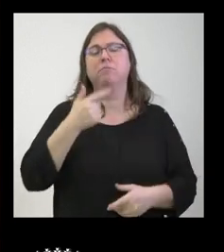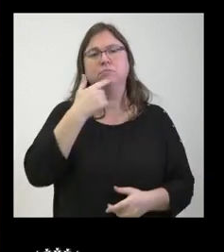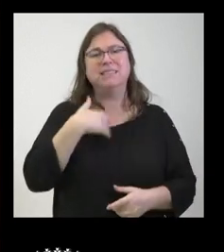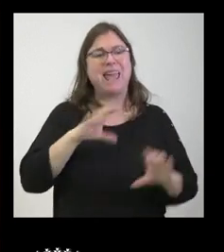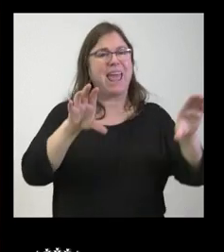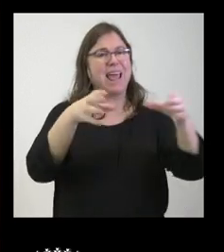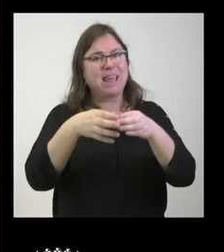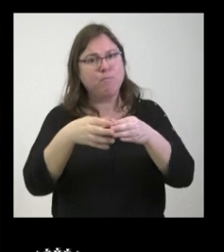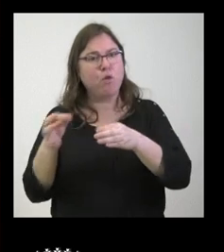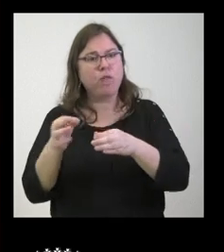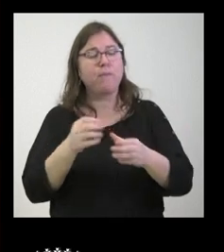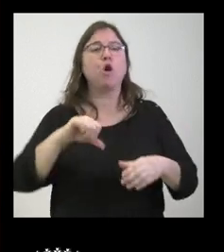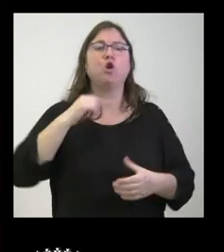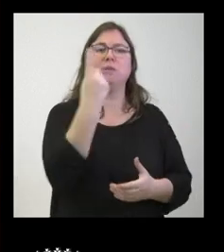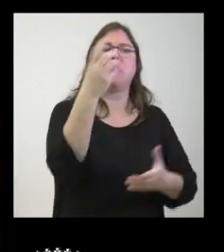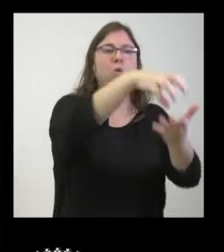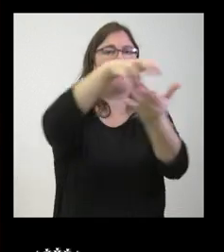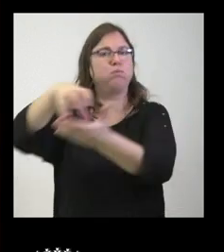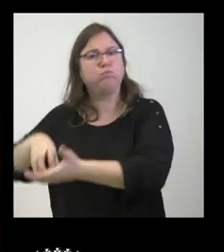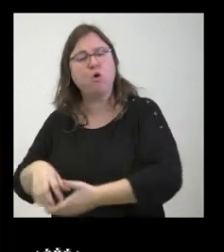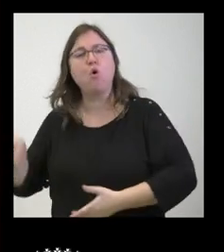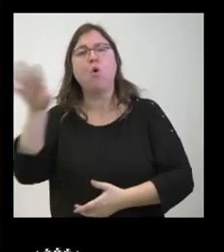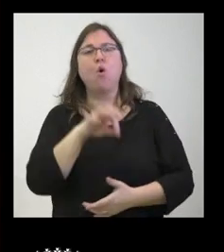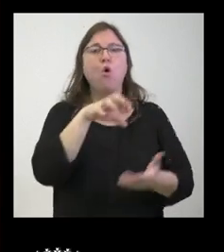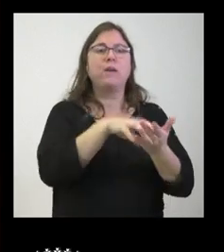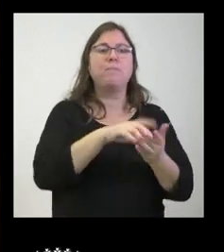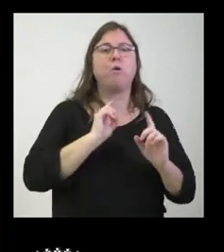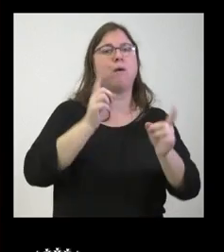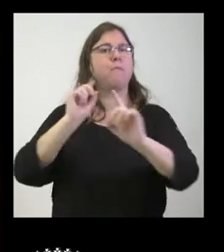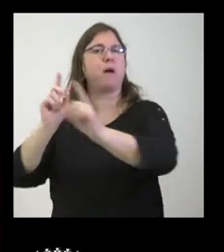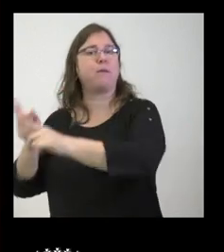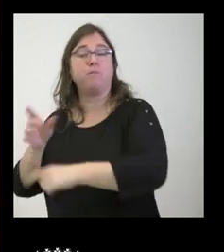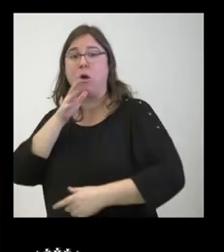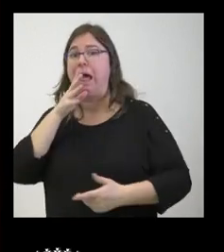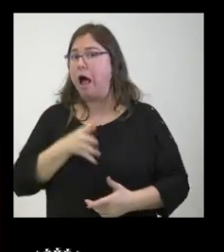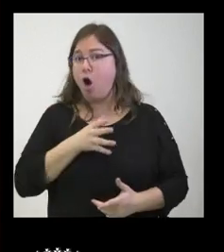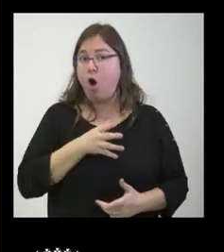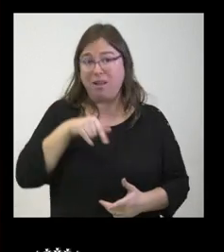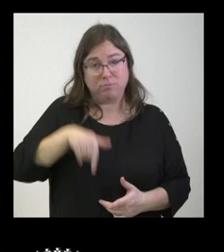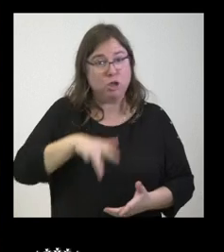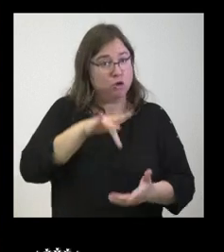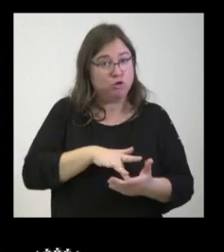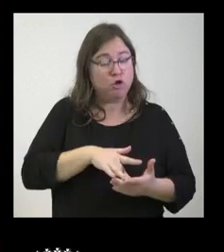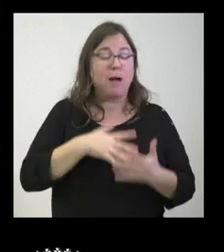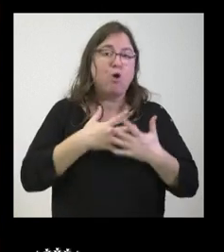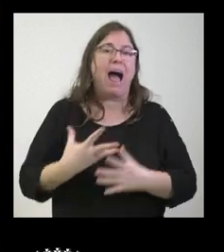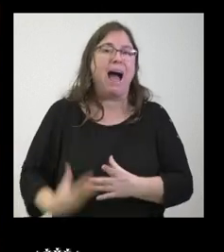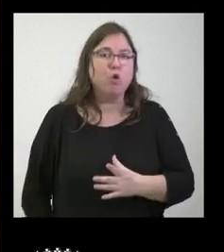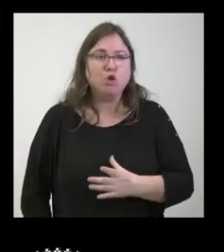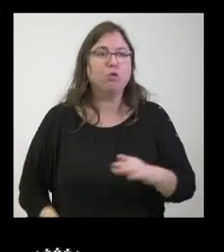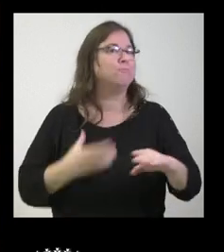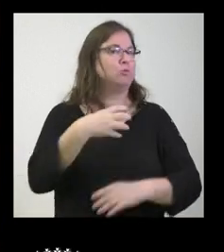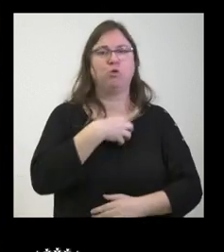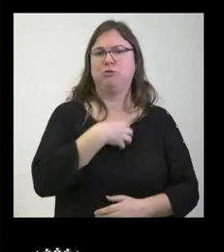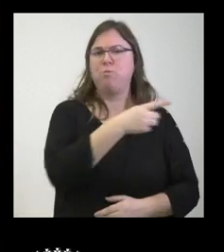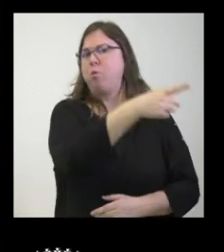tendrán que estar en cada uno de los hospitales o podrán ser equipos itinere, porque en estos momentos no se puede interrumpir voluntariamente el embarazo en todos los hospitales. No